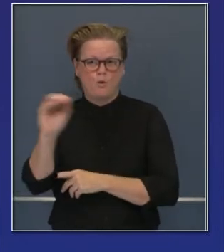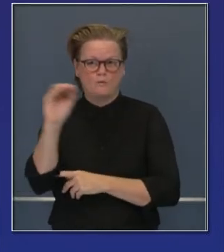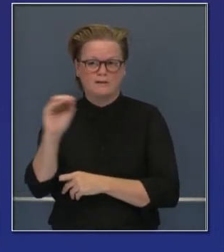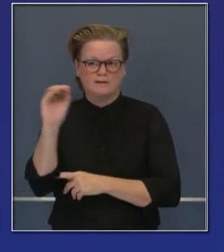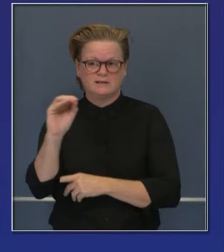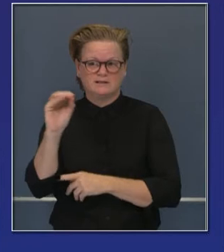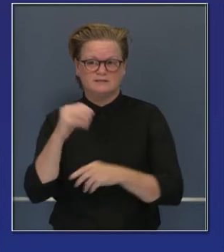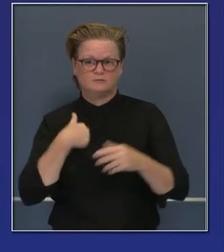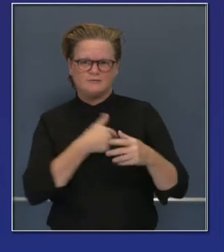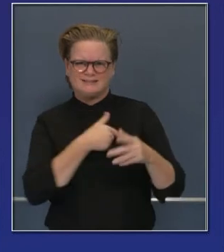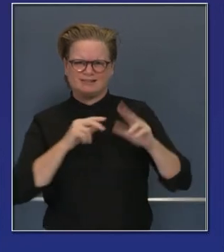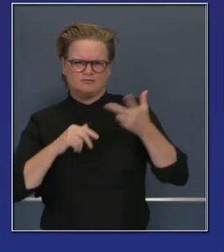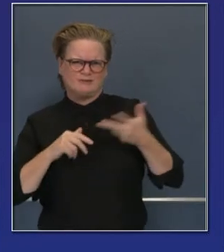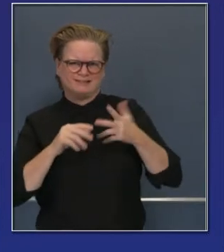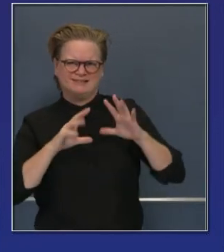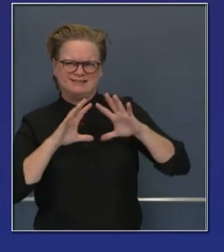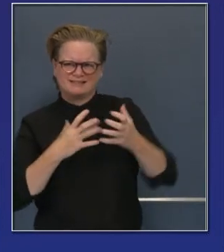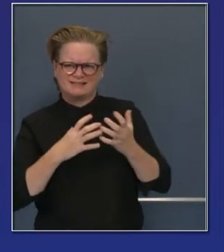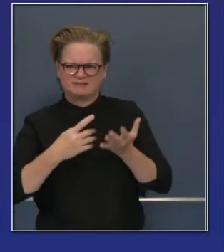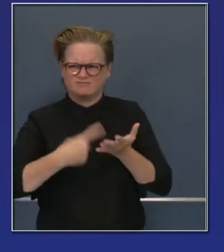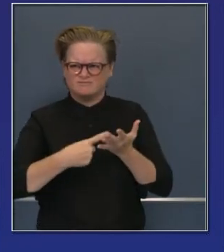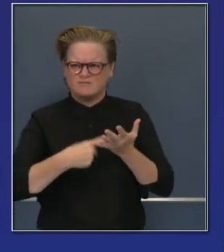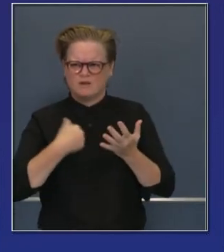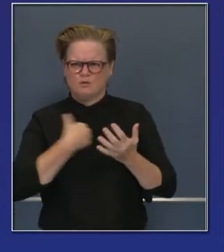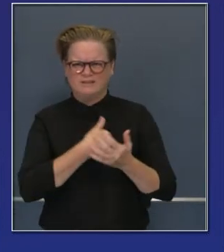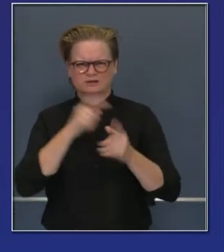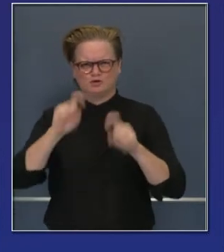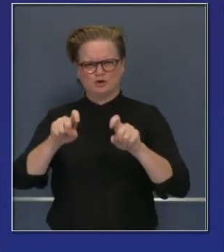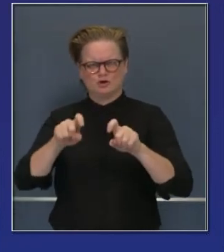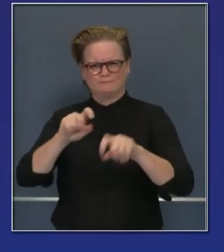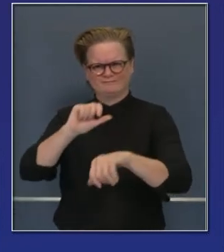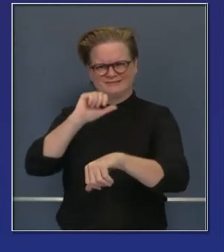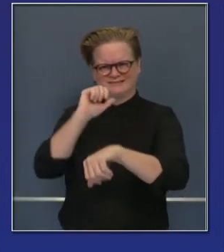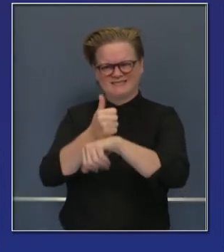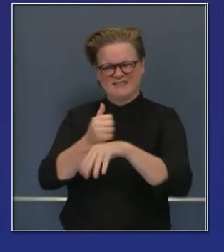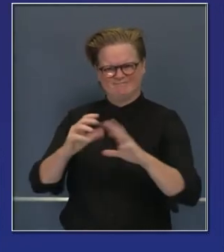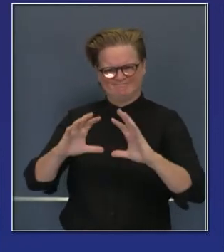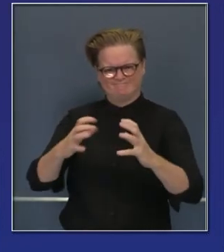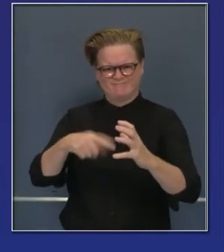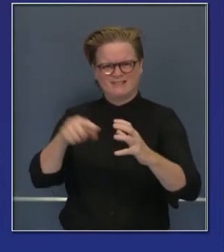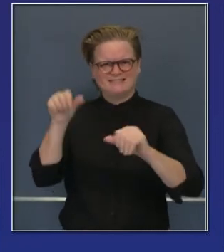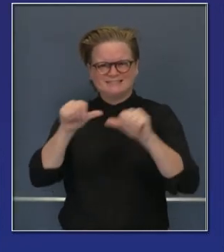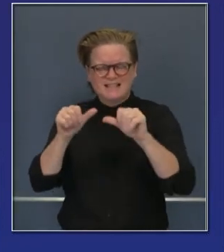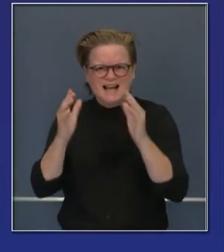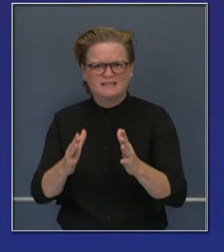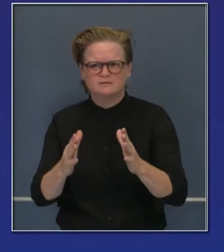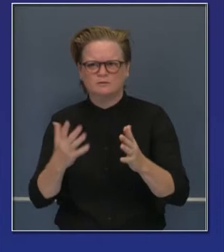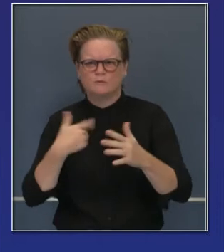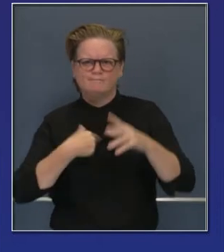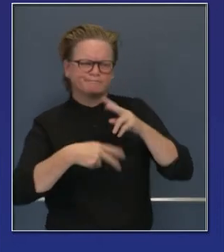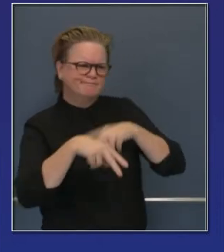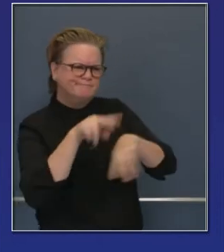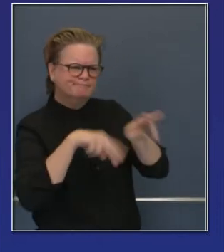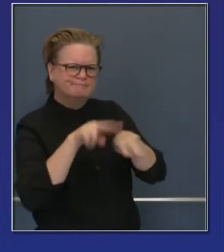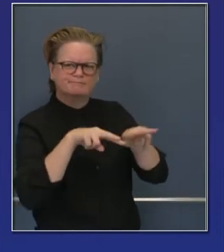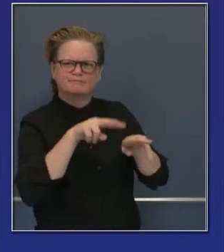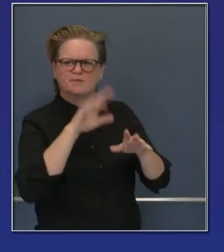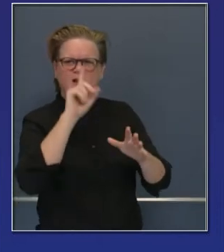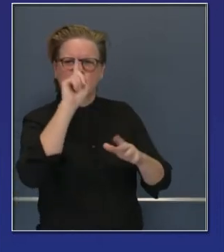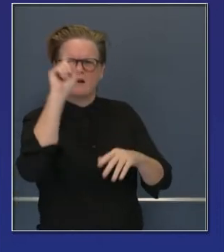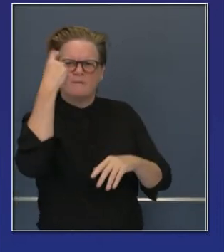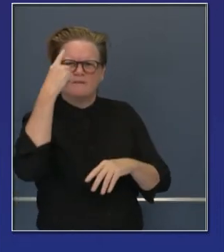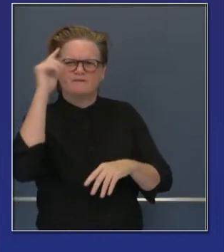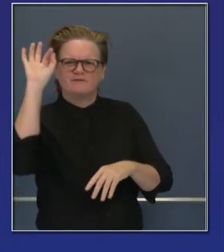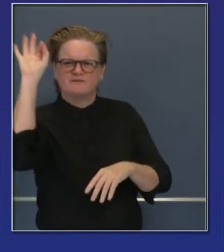nuestro esfuerzo. Y este equipo de revisión de seguridad ha estado trabajando arduamente. En un momento les diremos qué han hecho.